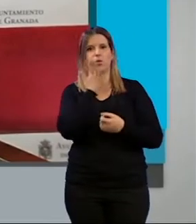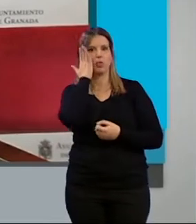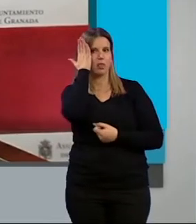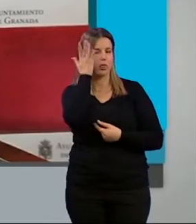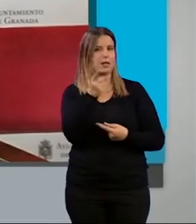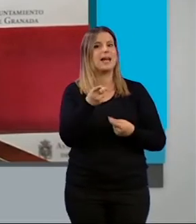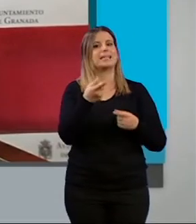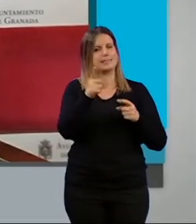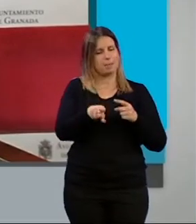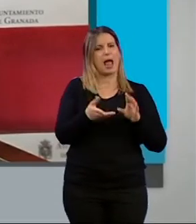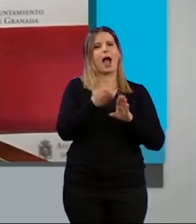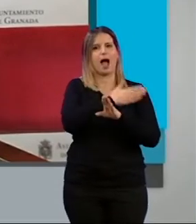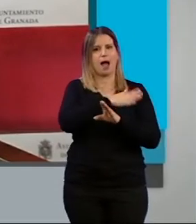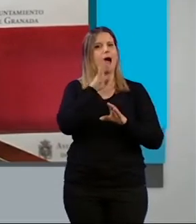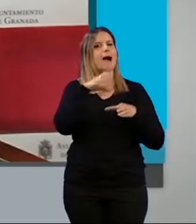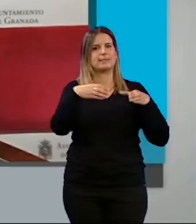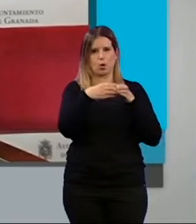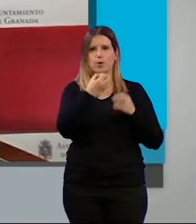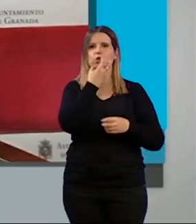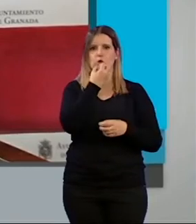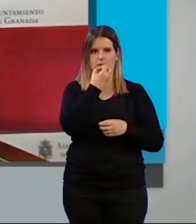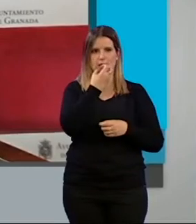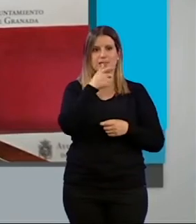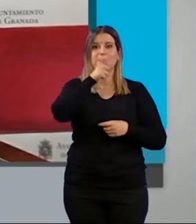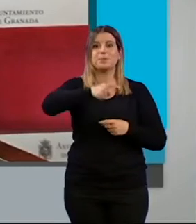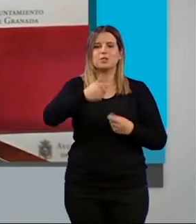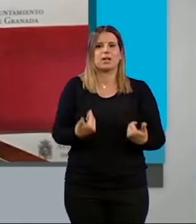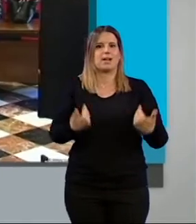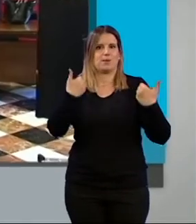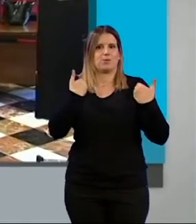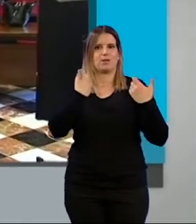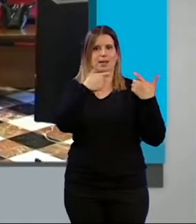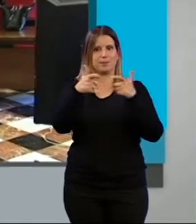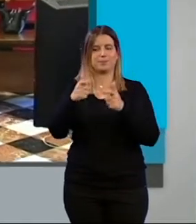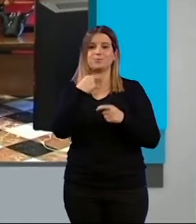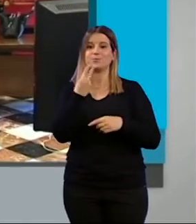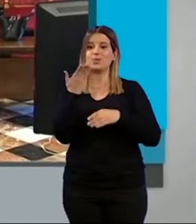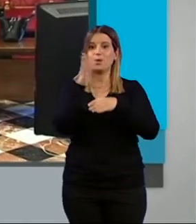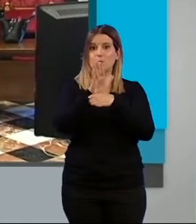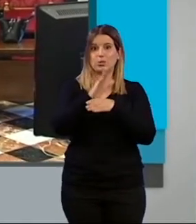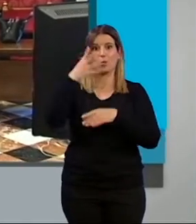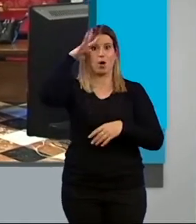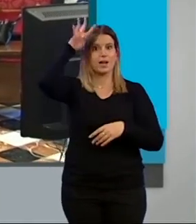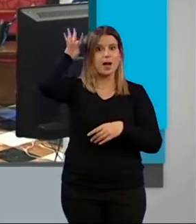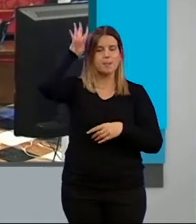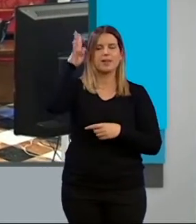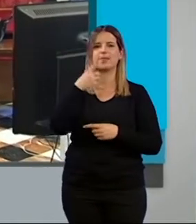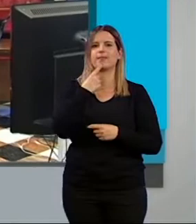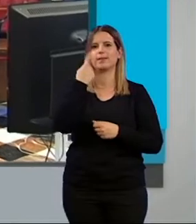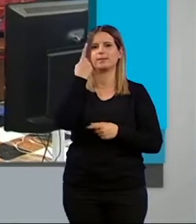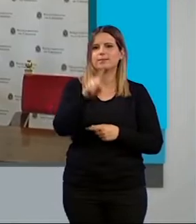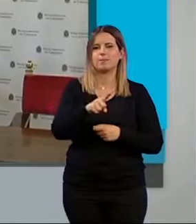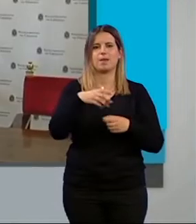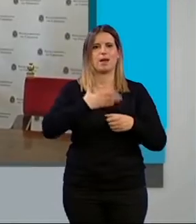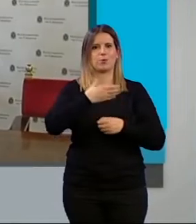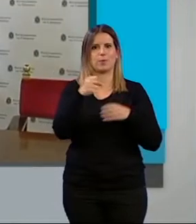el socialista, y los responsables de las distintas áreas implicadas. El portavoz de la confluencia, Antonio Cambril, ha señalado también que el